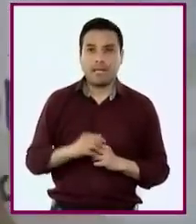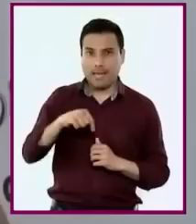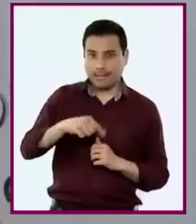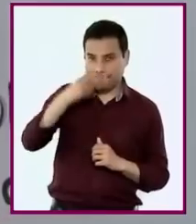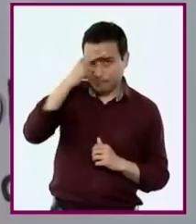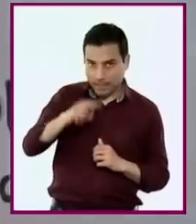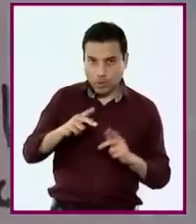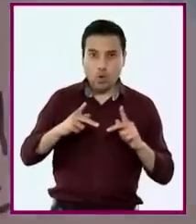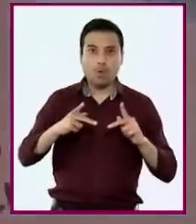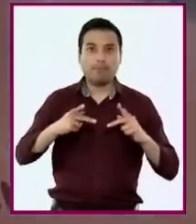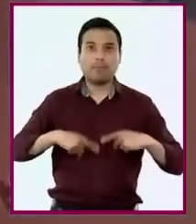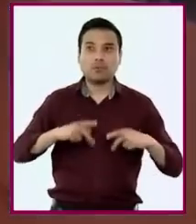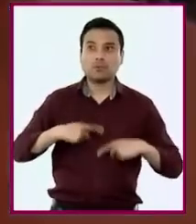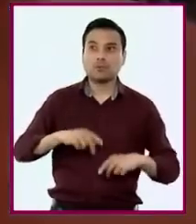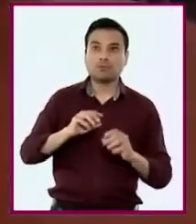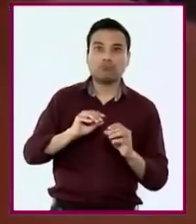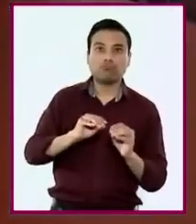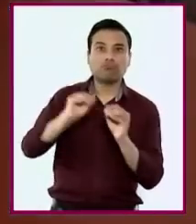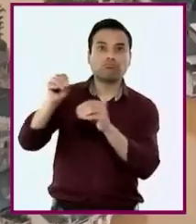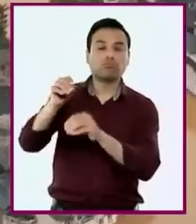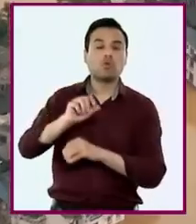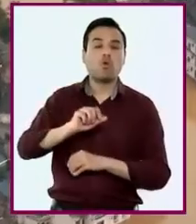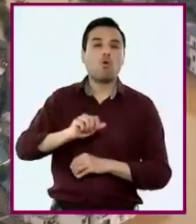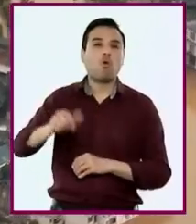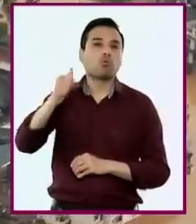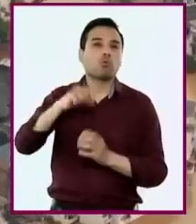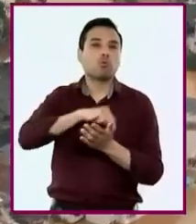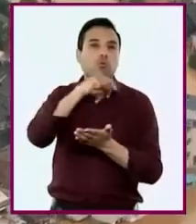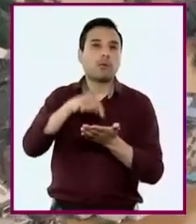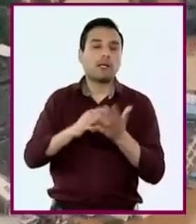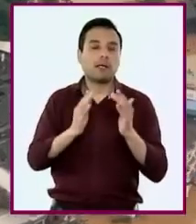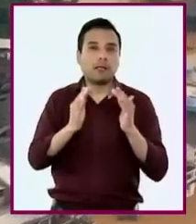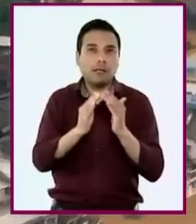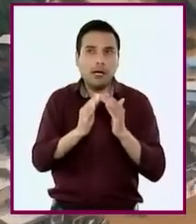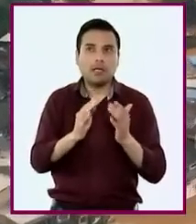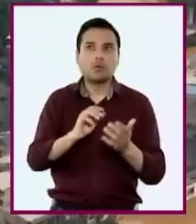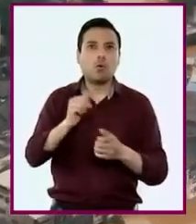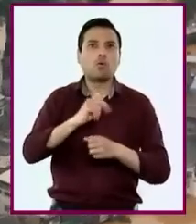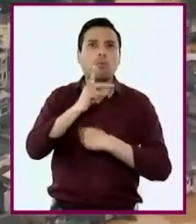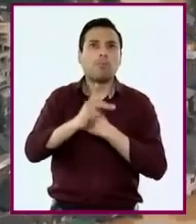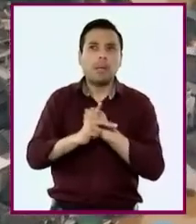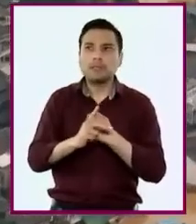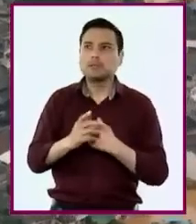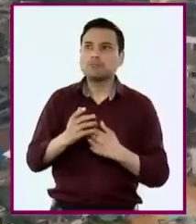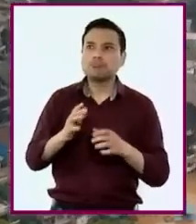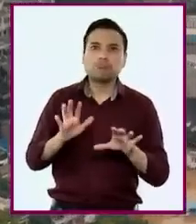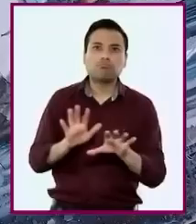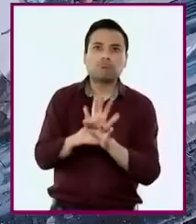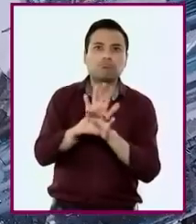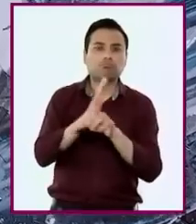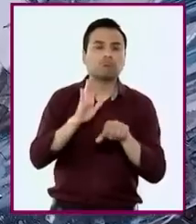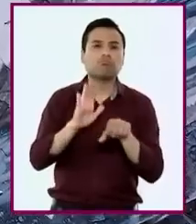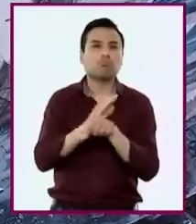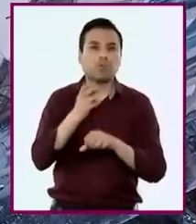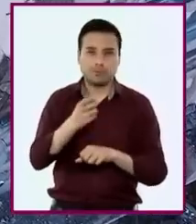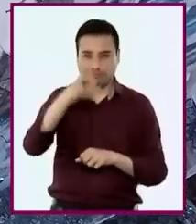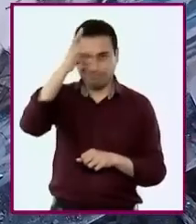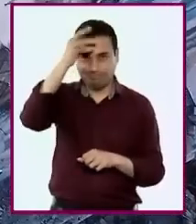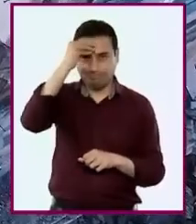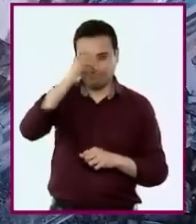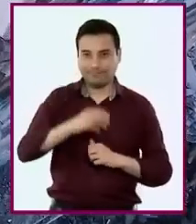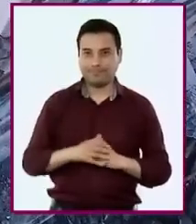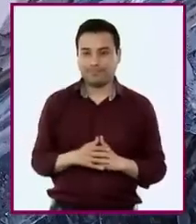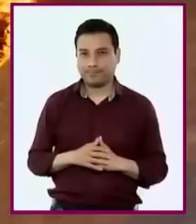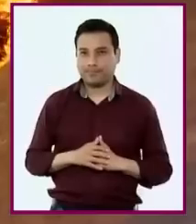como la migración en México y el mundo. Además, comprenderán por qué los desastres no son naturales